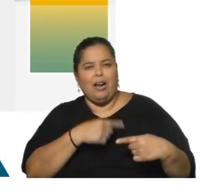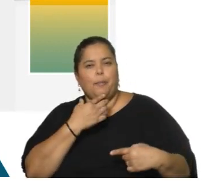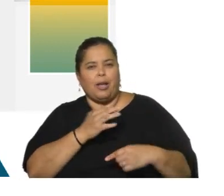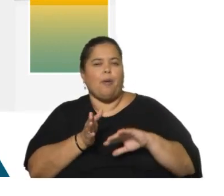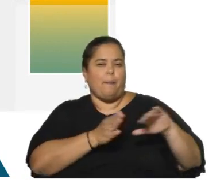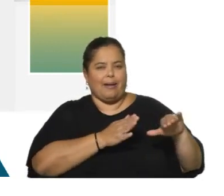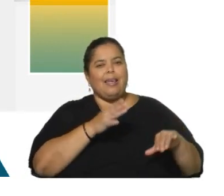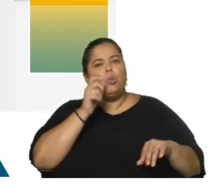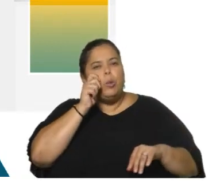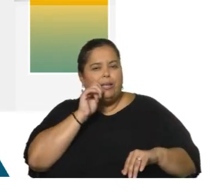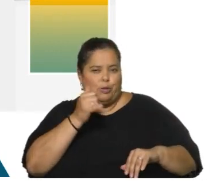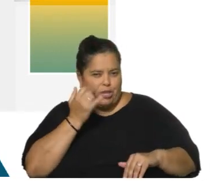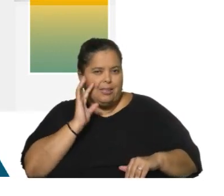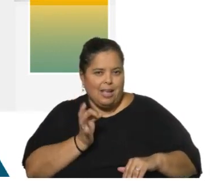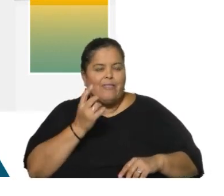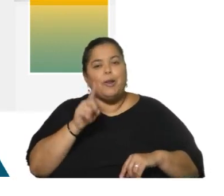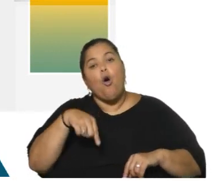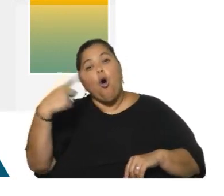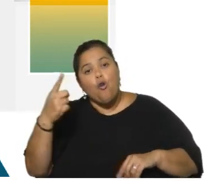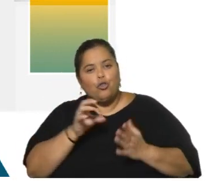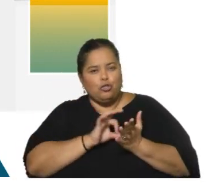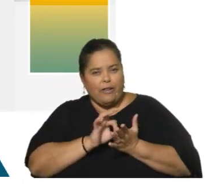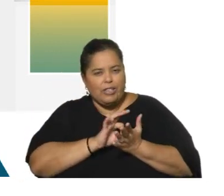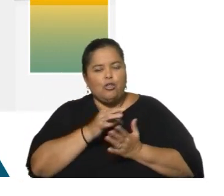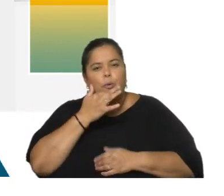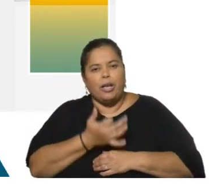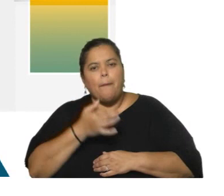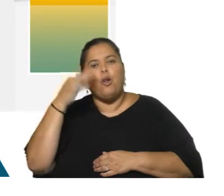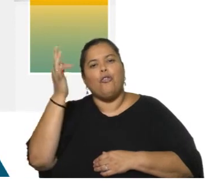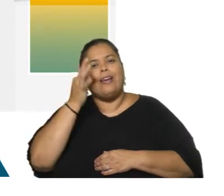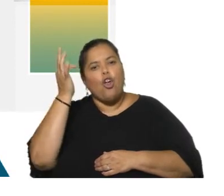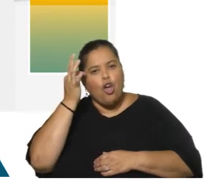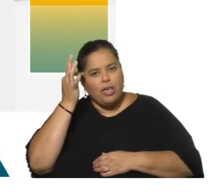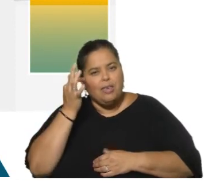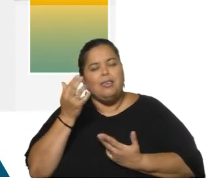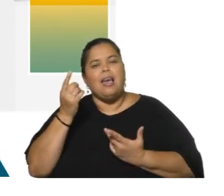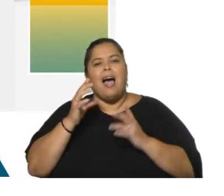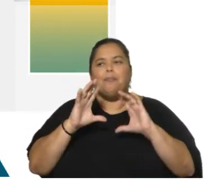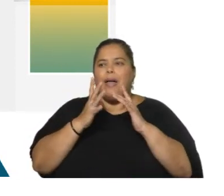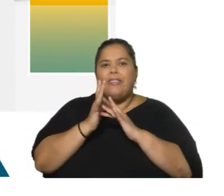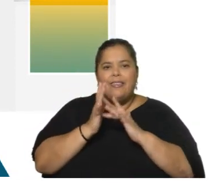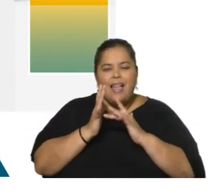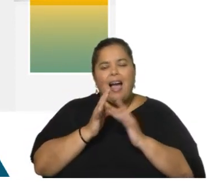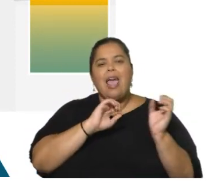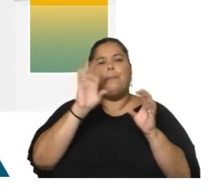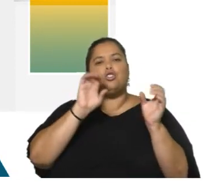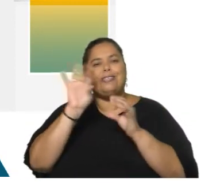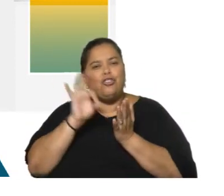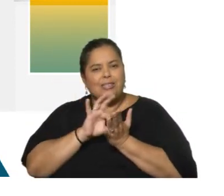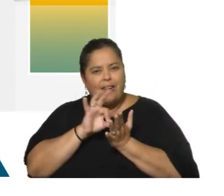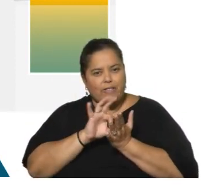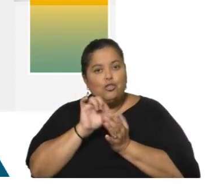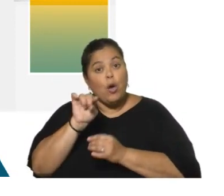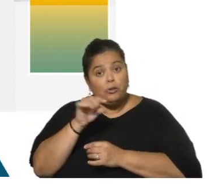otros que son relevantes, todo aquello que tiene que ver, sobre todo, con tecnología, el mundo digital, donde la exportación de servicios sigue andando